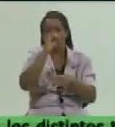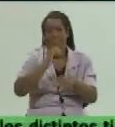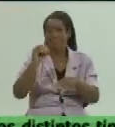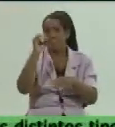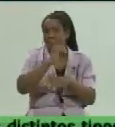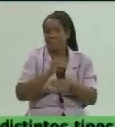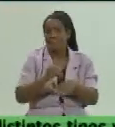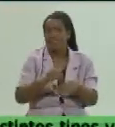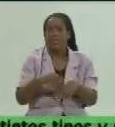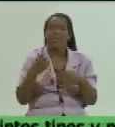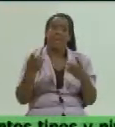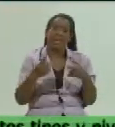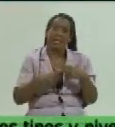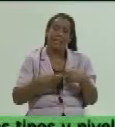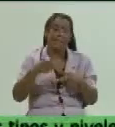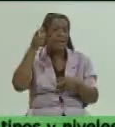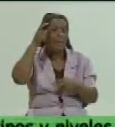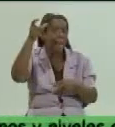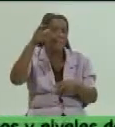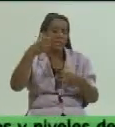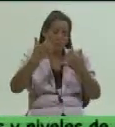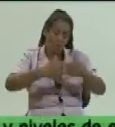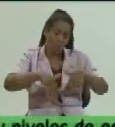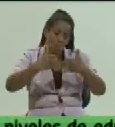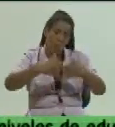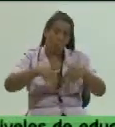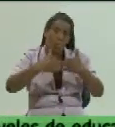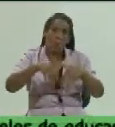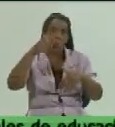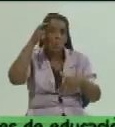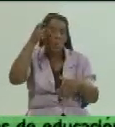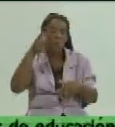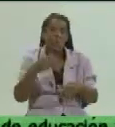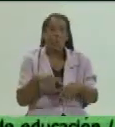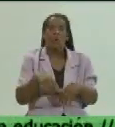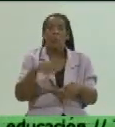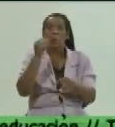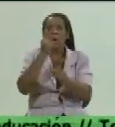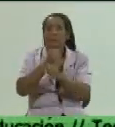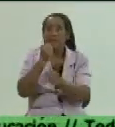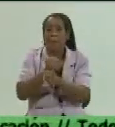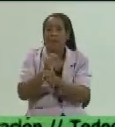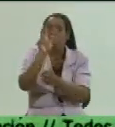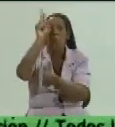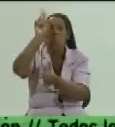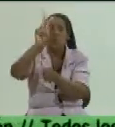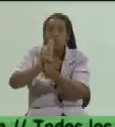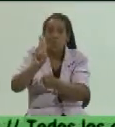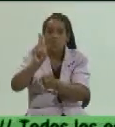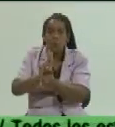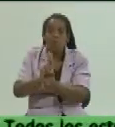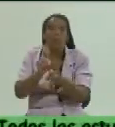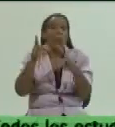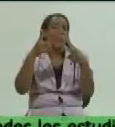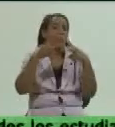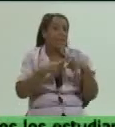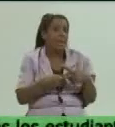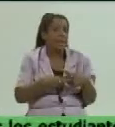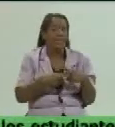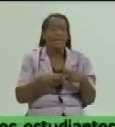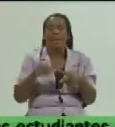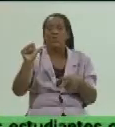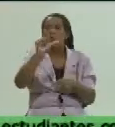productivos o sea los que producen los productores los usufructuarios varios actores de la sociedad